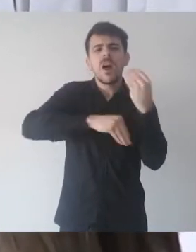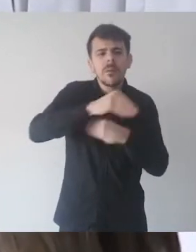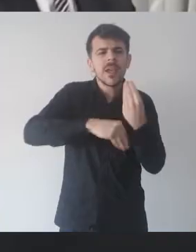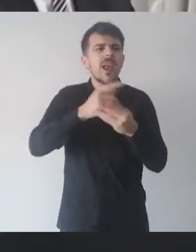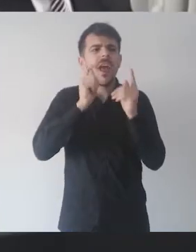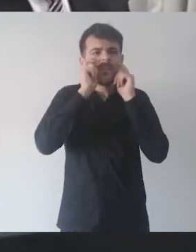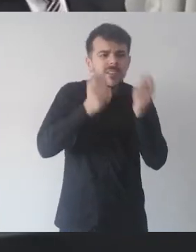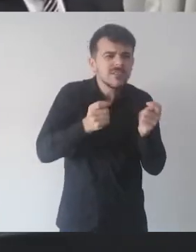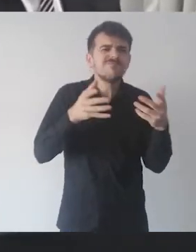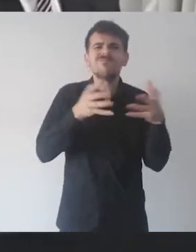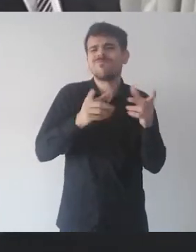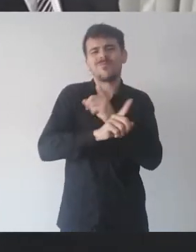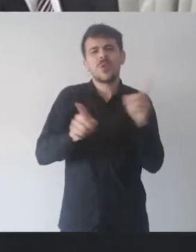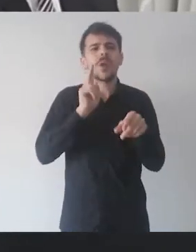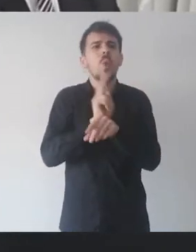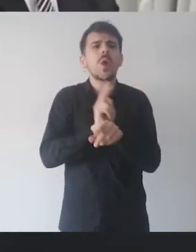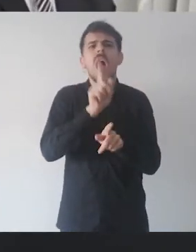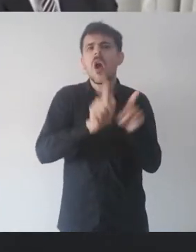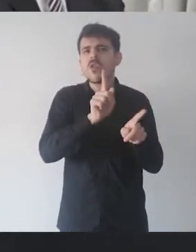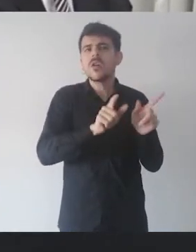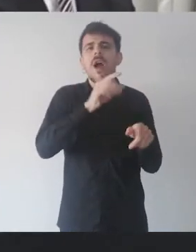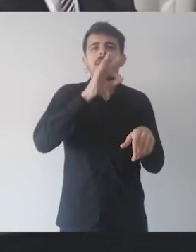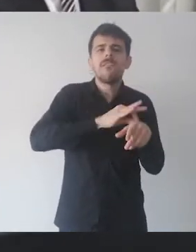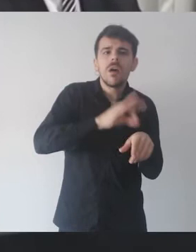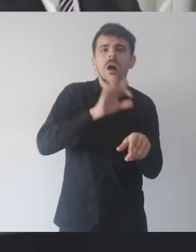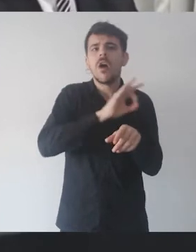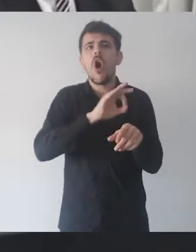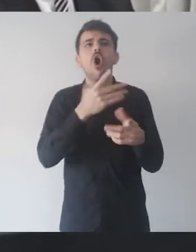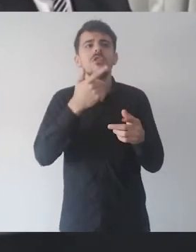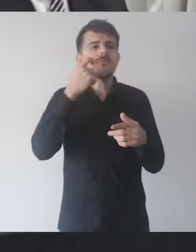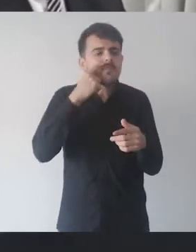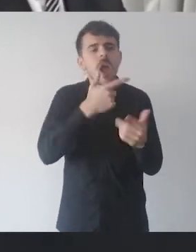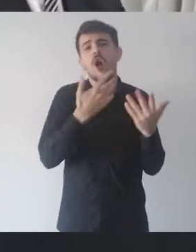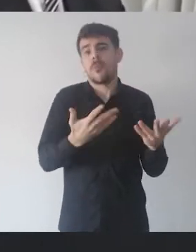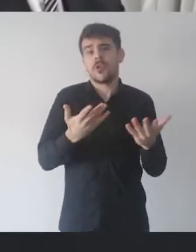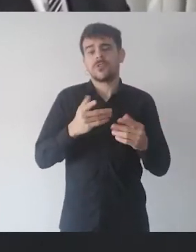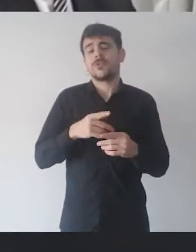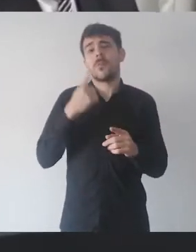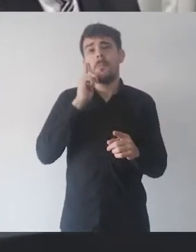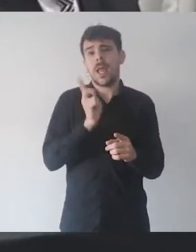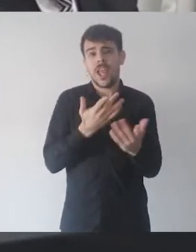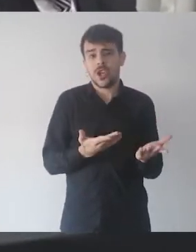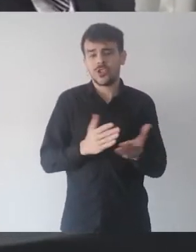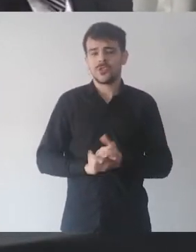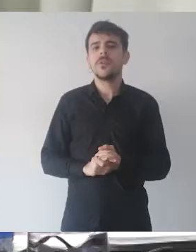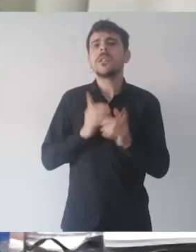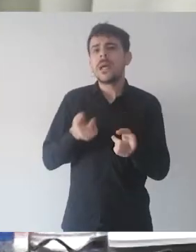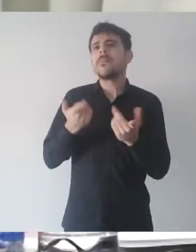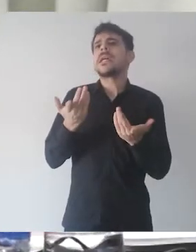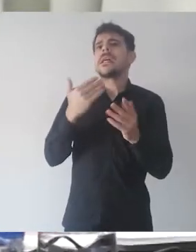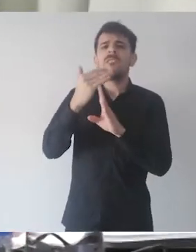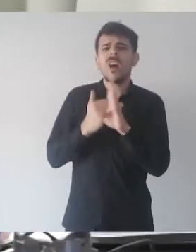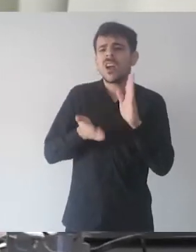población en riesgo. Se recuerda también la prohibición de las reuniones sociales, reducir la circulación y el uso